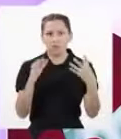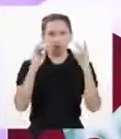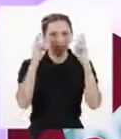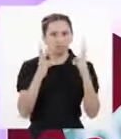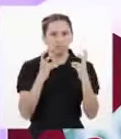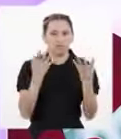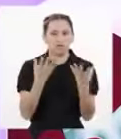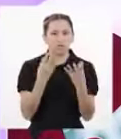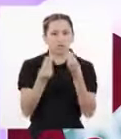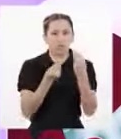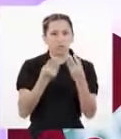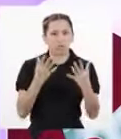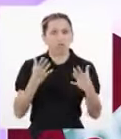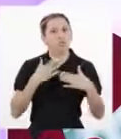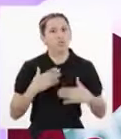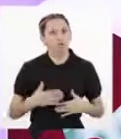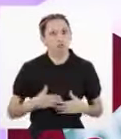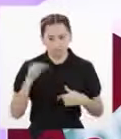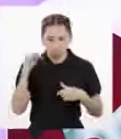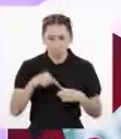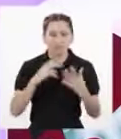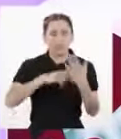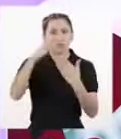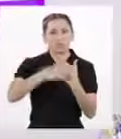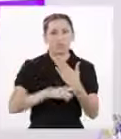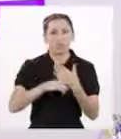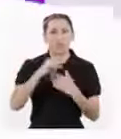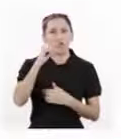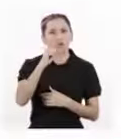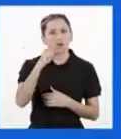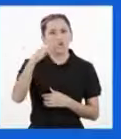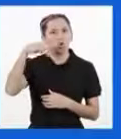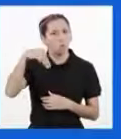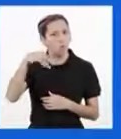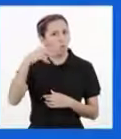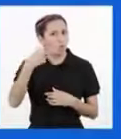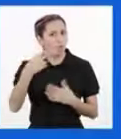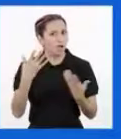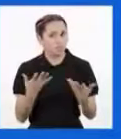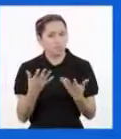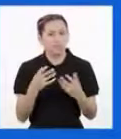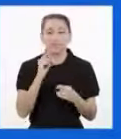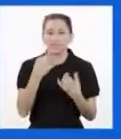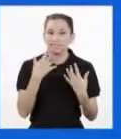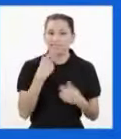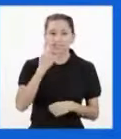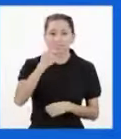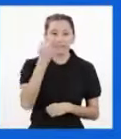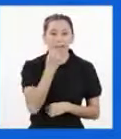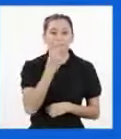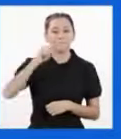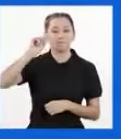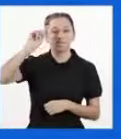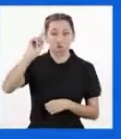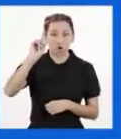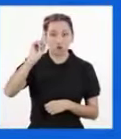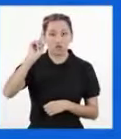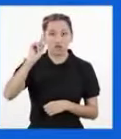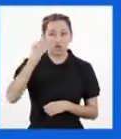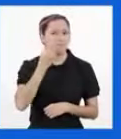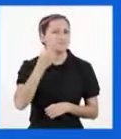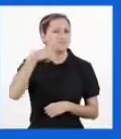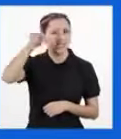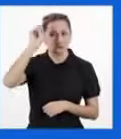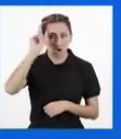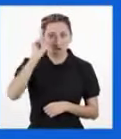reveladores sobre nuestra especie que hizo el proyecto Genoma Humano? Se determinó que aproximadamente 3 billones de bases componen el